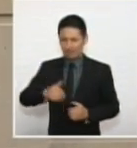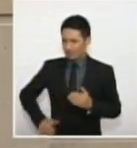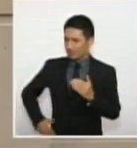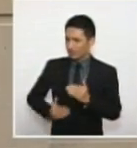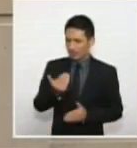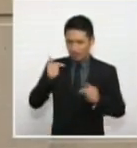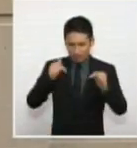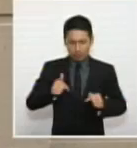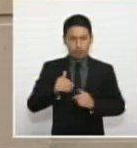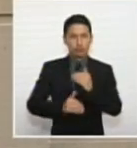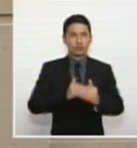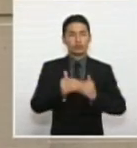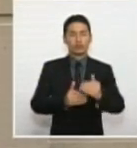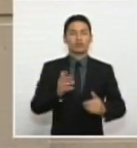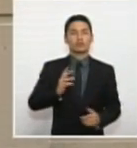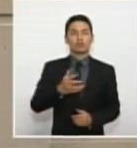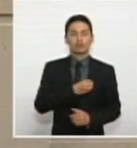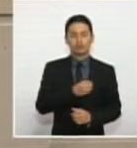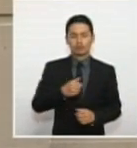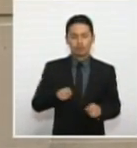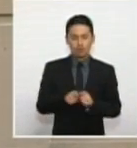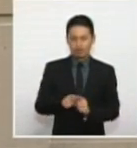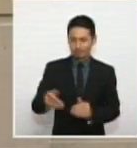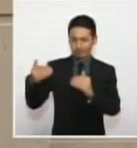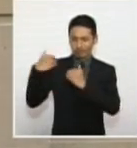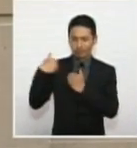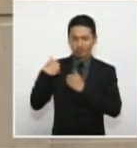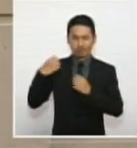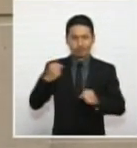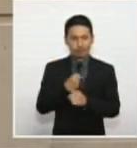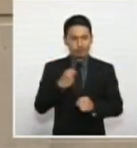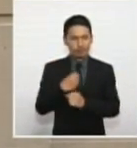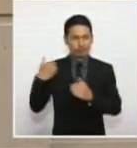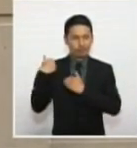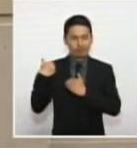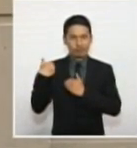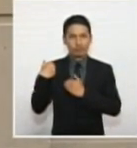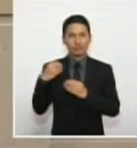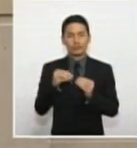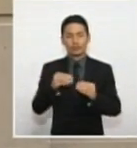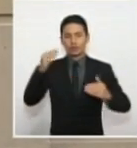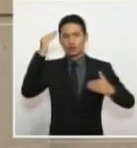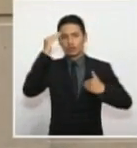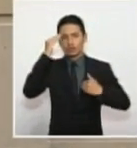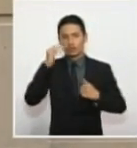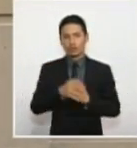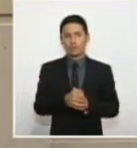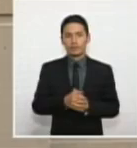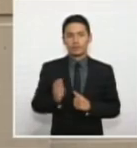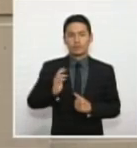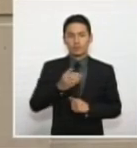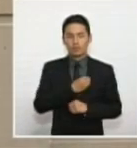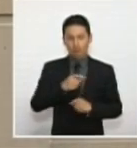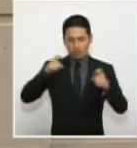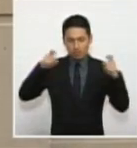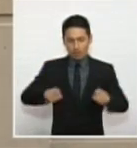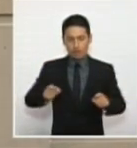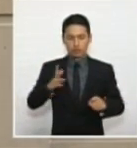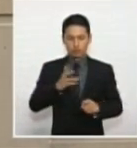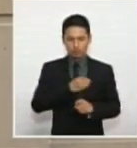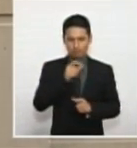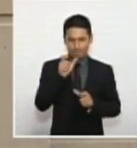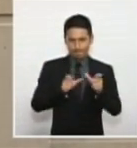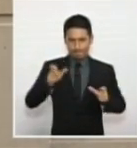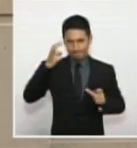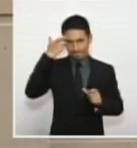nosotros hemos hecho una tarea responsable, a conciencia, con nuestro deber como legisladores